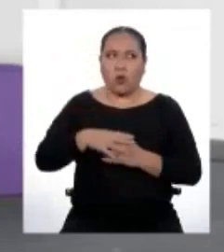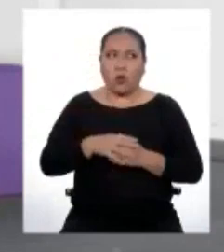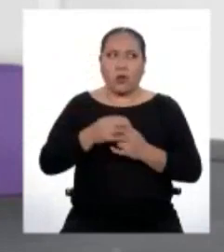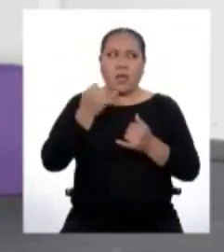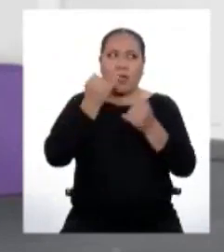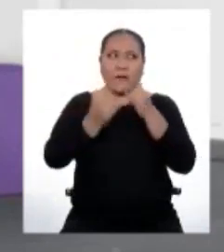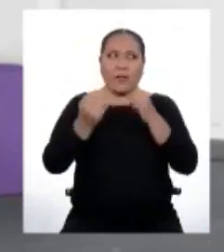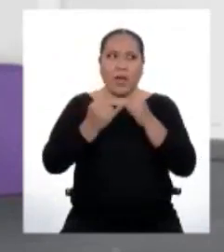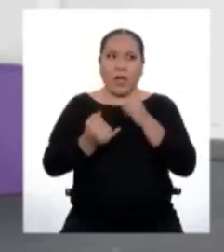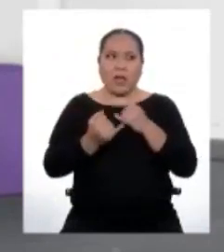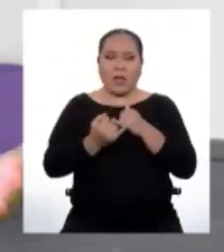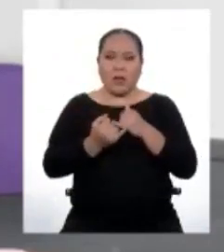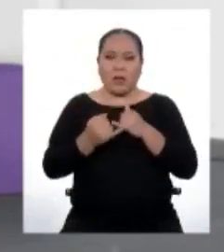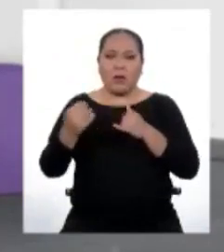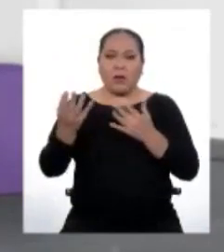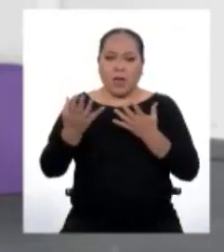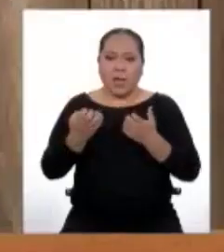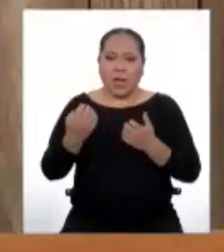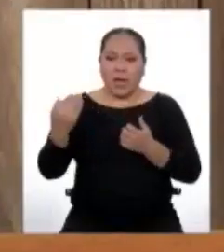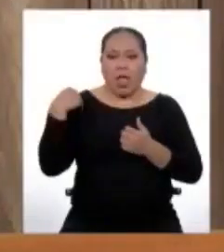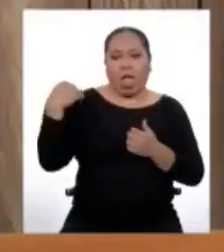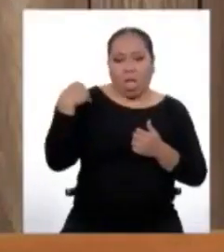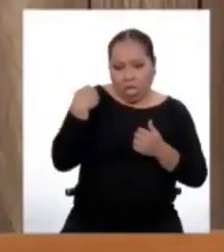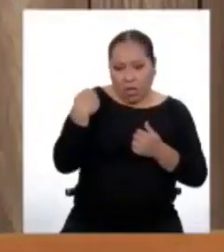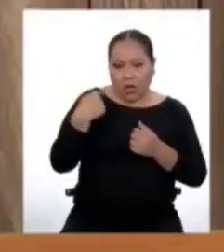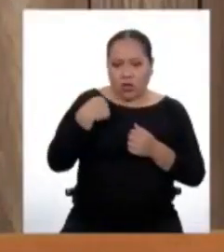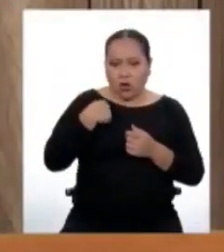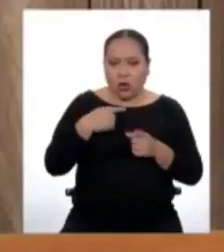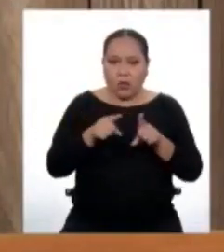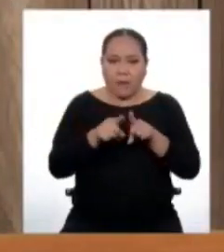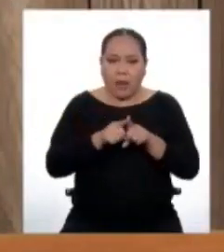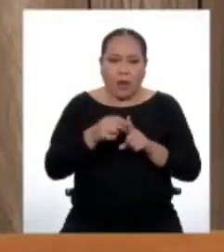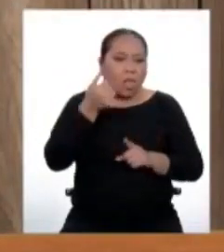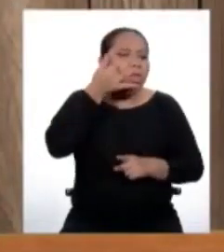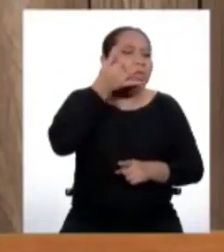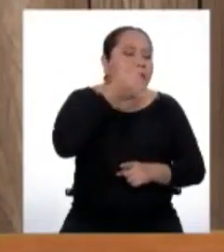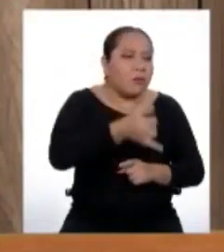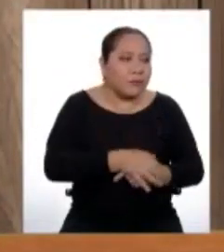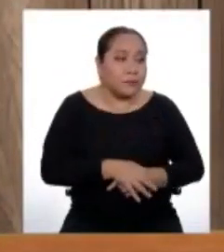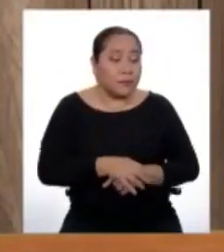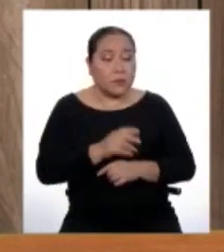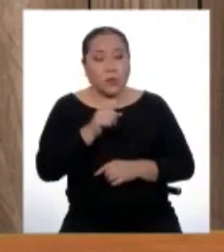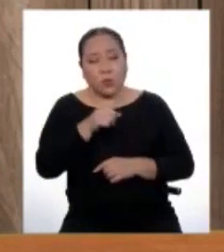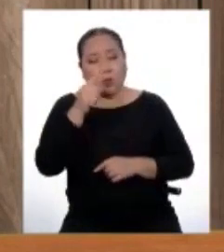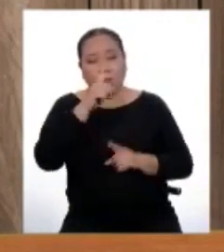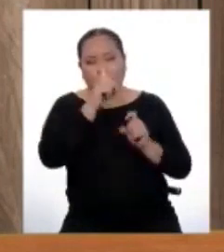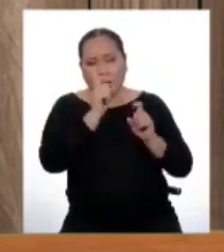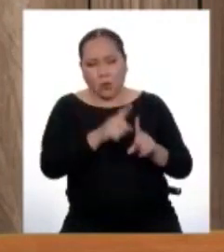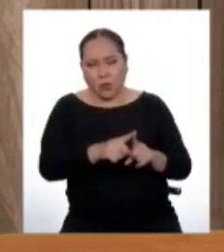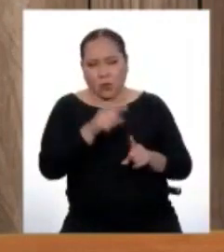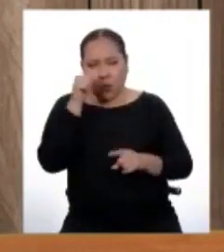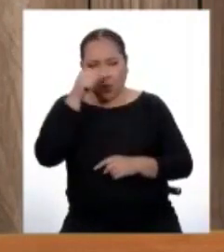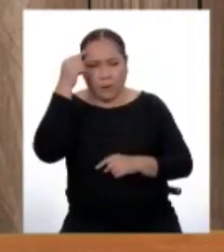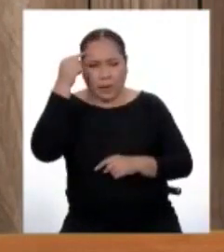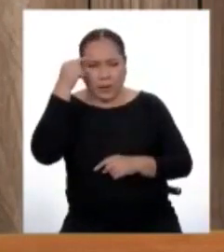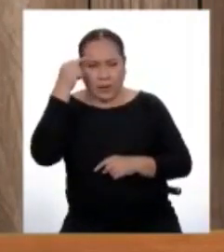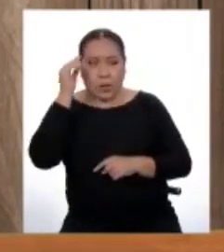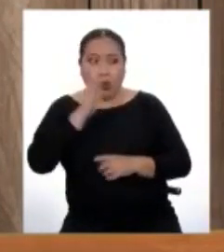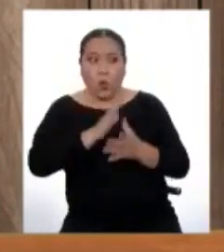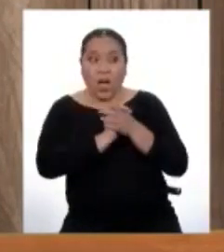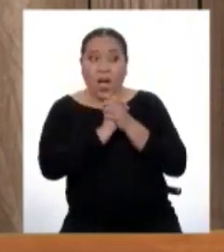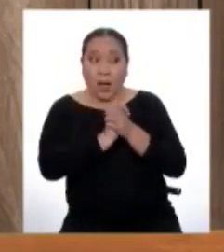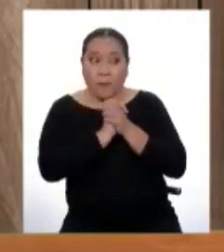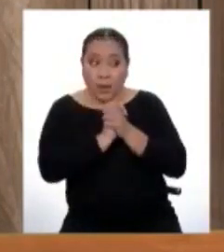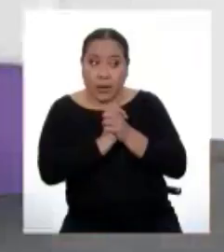me quiso convencer de pasarle la voz a todo el mundo. Si yo te preguntar, ¿crees que tu amiga logró su objetivo comunicativo,